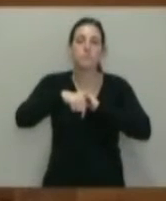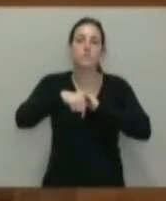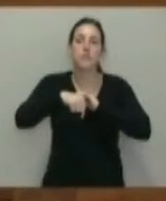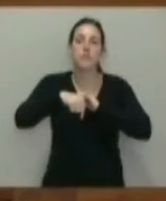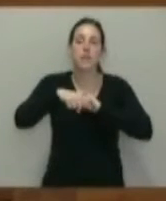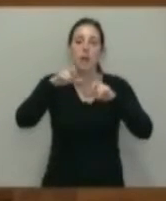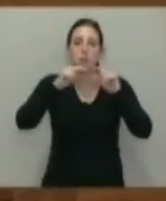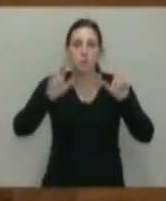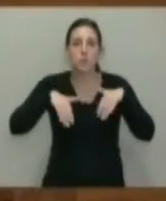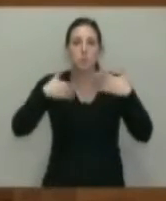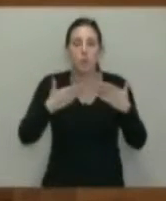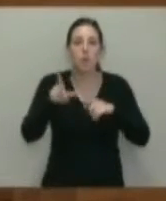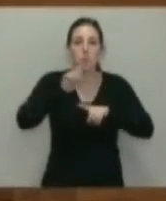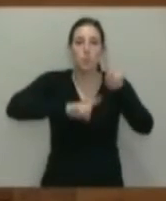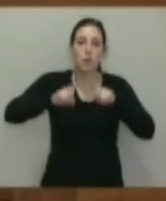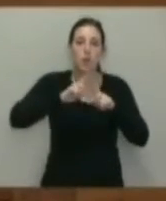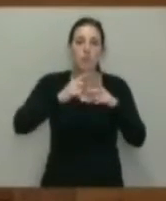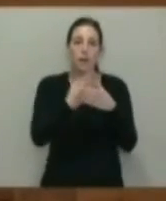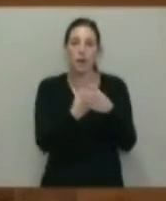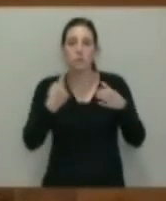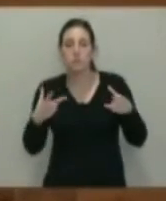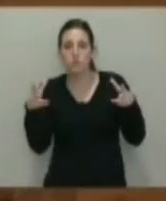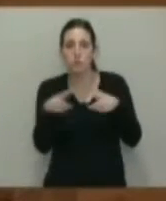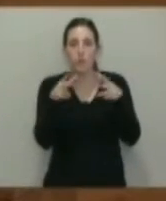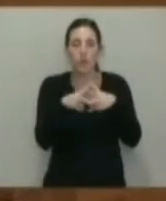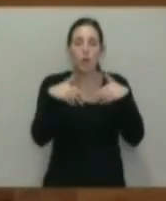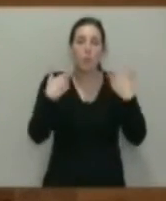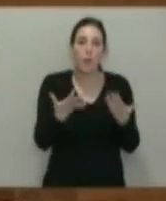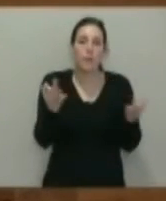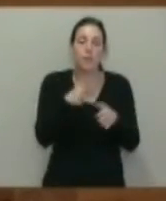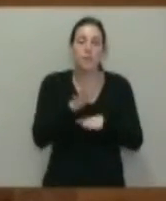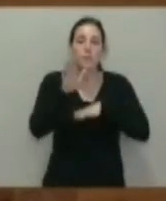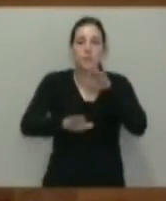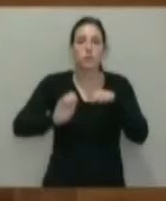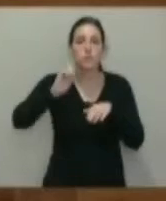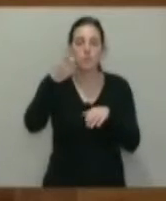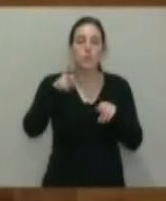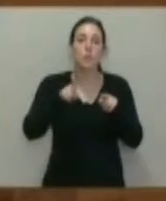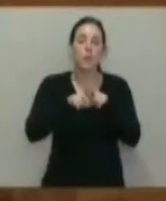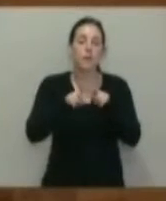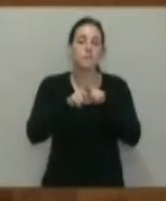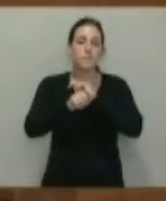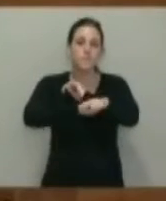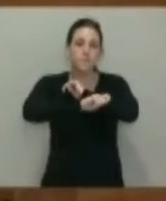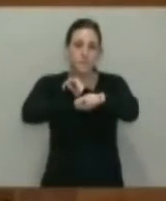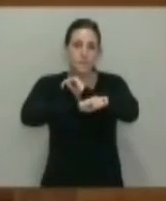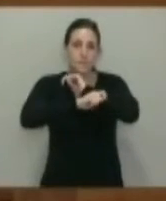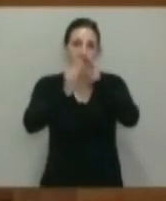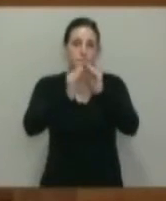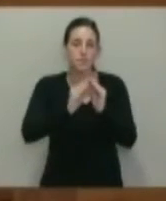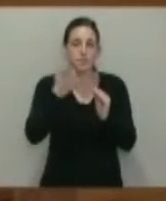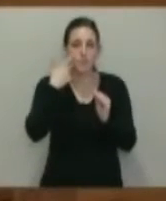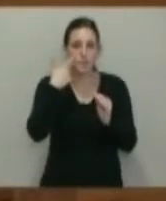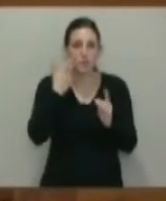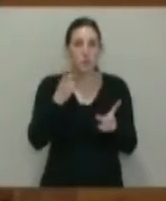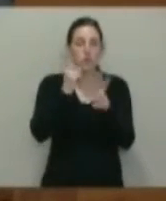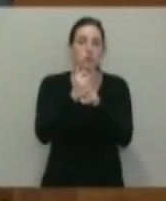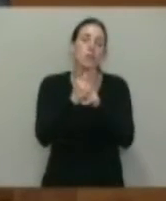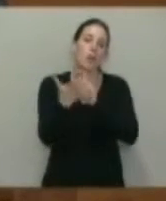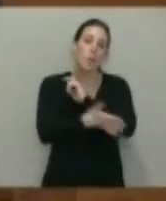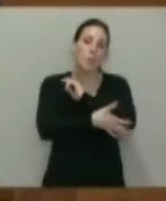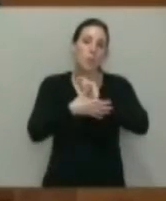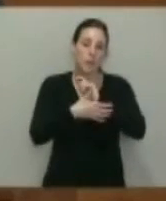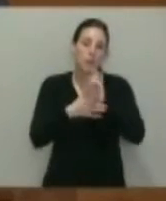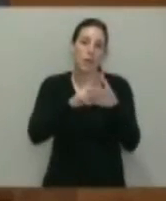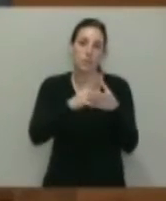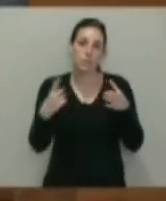social, tiene que ser el primer paso, ya digo, para construir las estrategias que combatan esos riesgos de pobreza y de exclusión